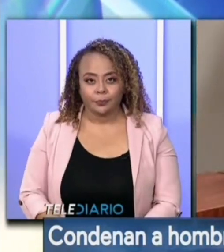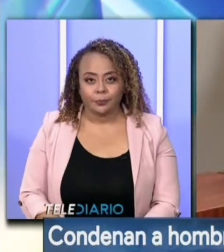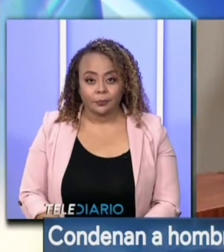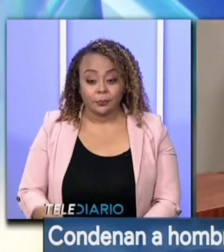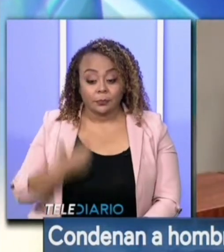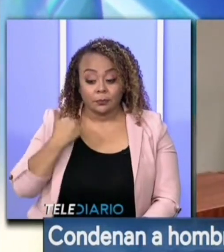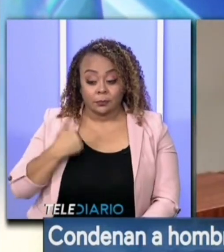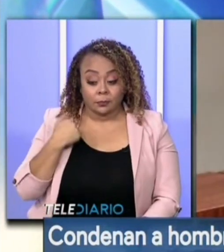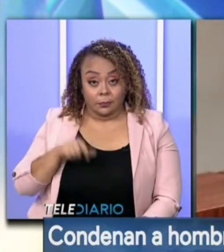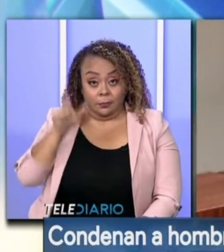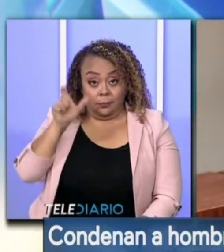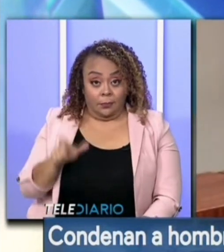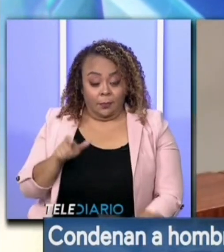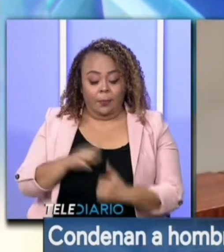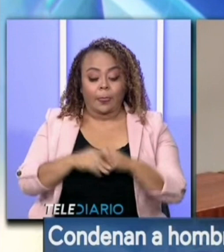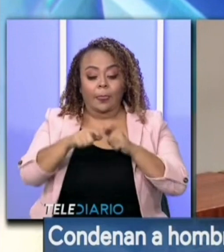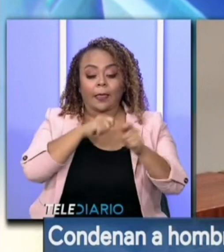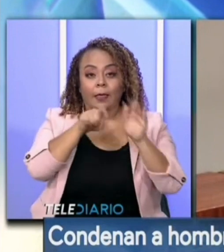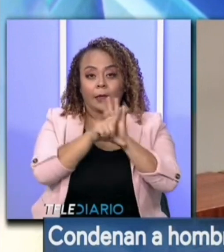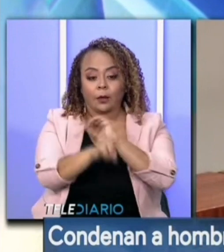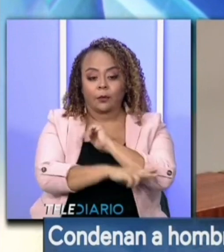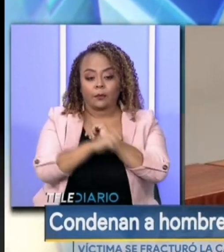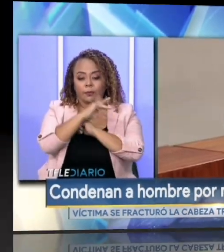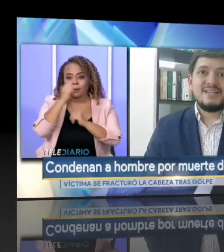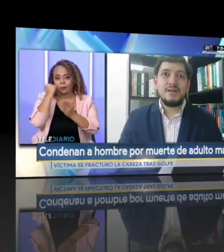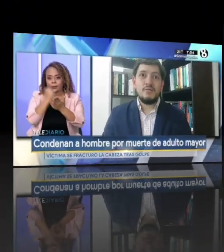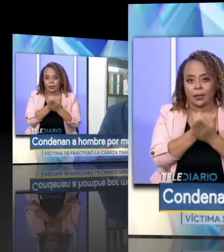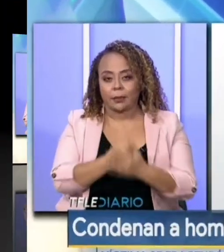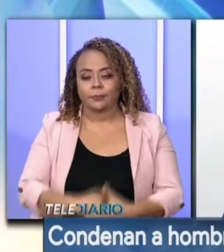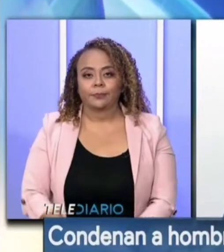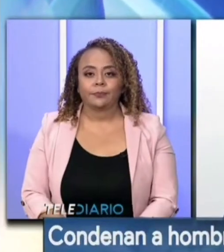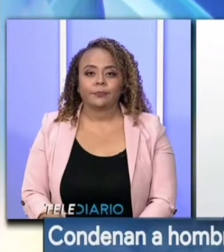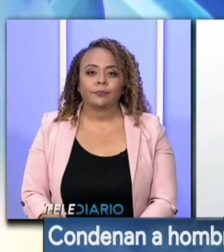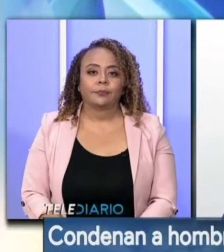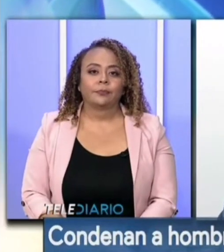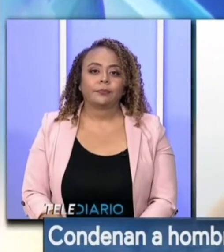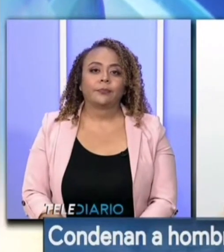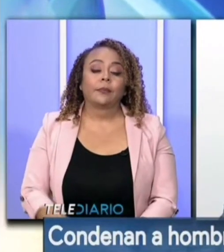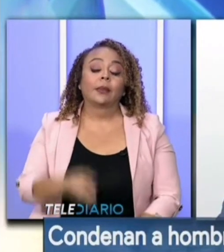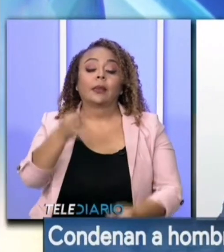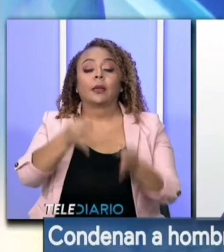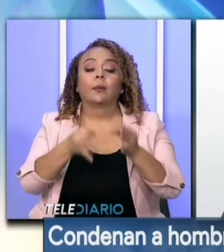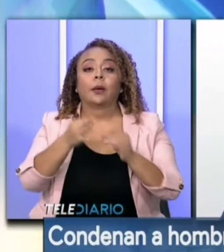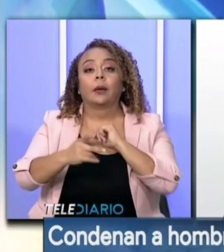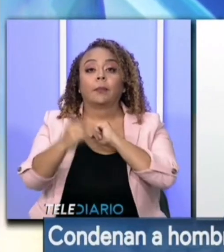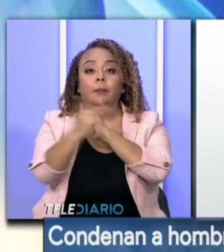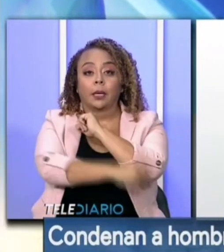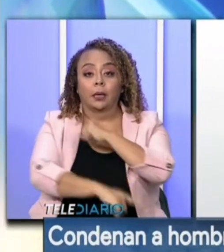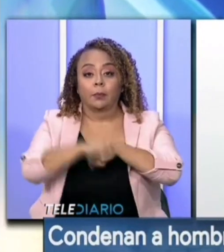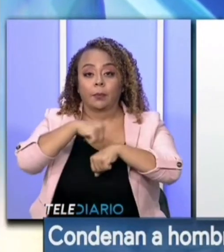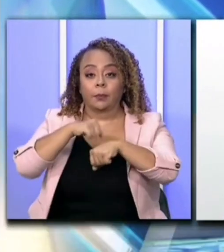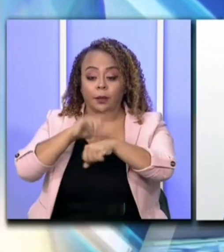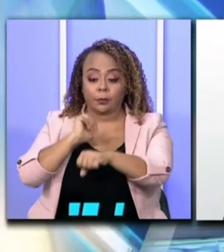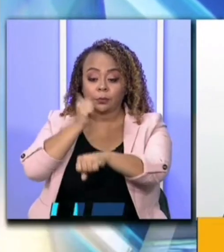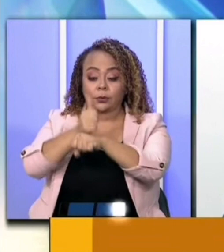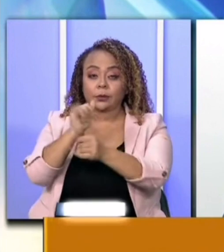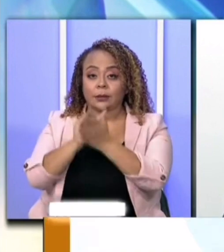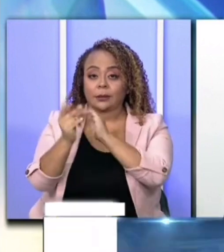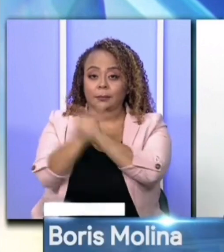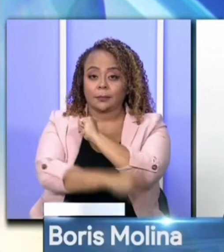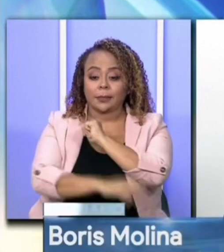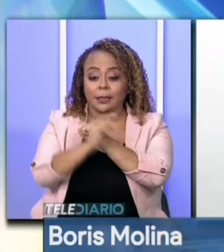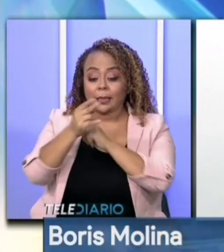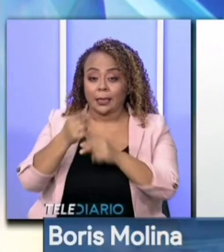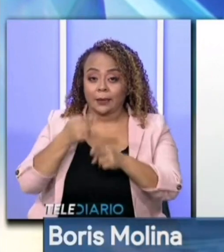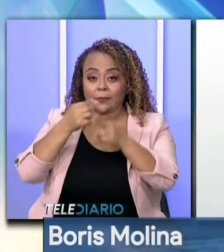Al sujeto se le acusa de los delitos de robo y homicidio. El tribunal penal a la hora de la imposición de esta pena y la